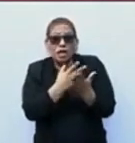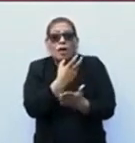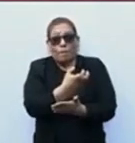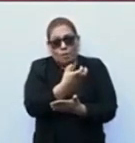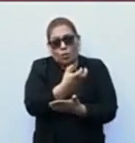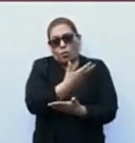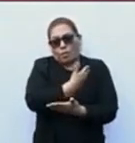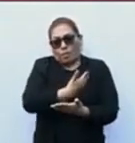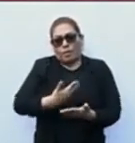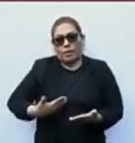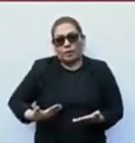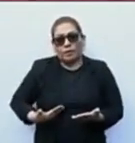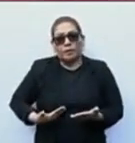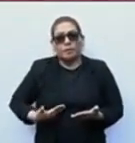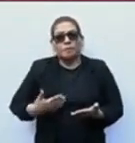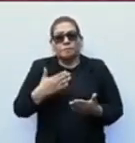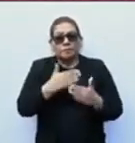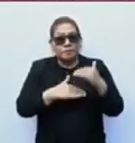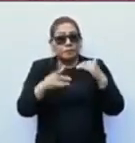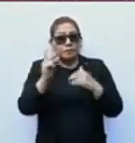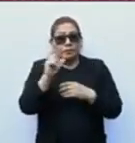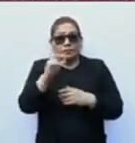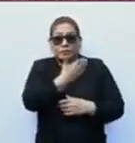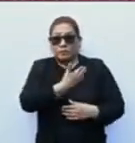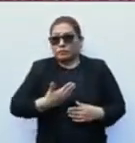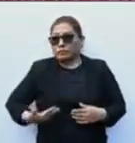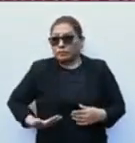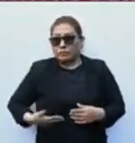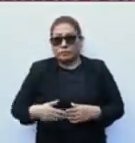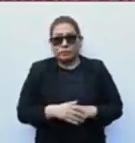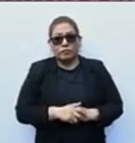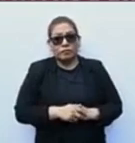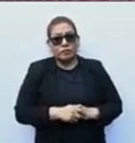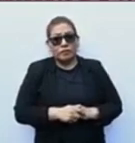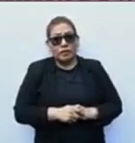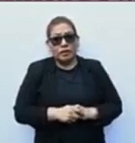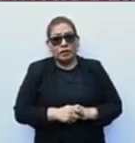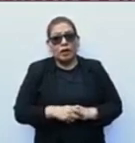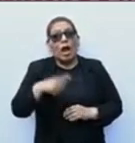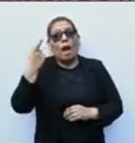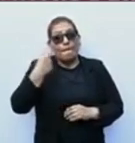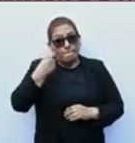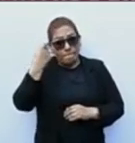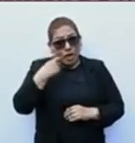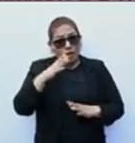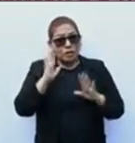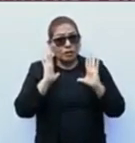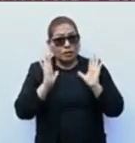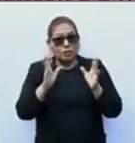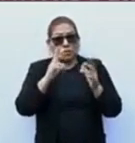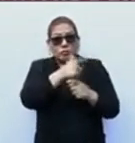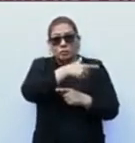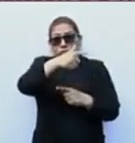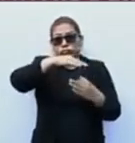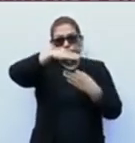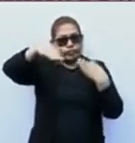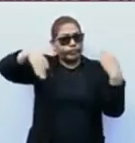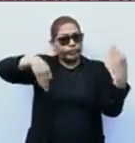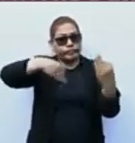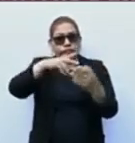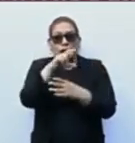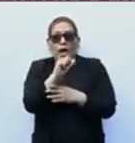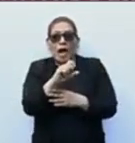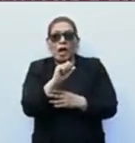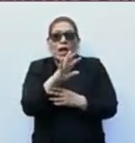presidente, al llegar al gobierno, cumplió su compromiso de que la pensión fuera para todos, porque